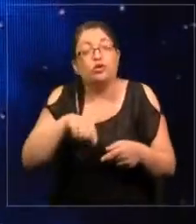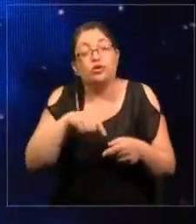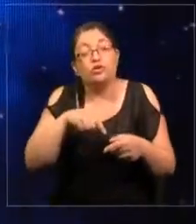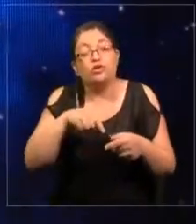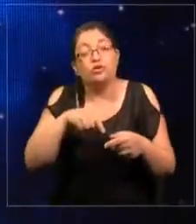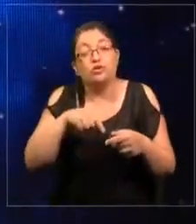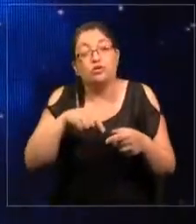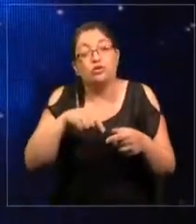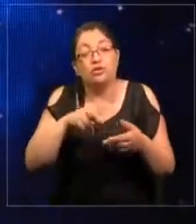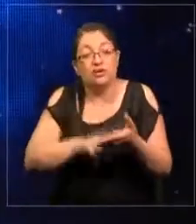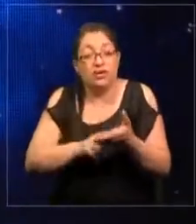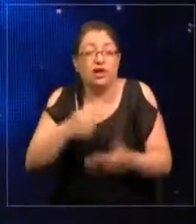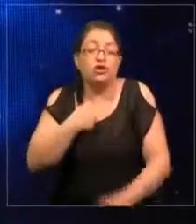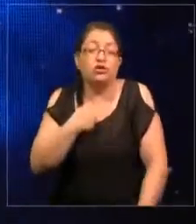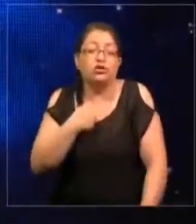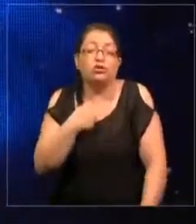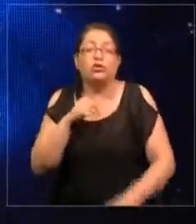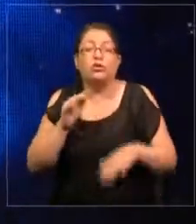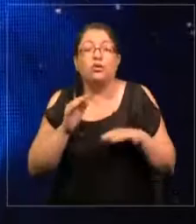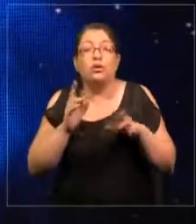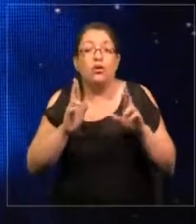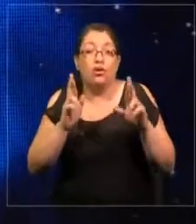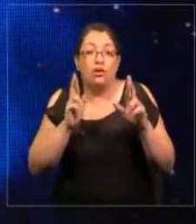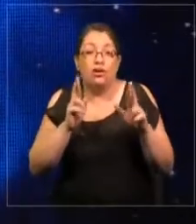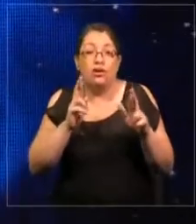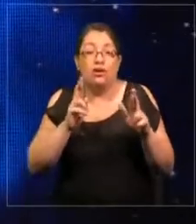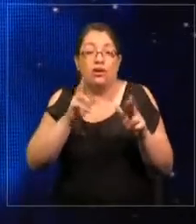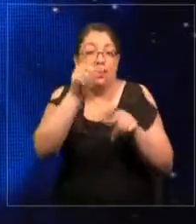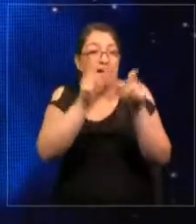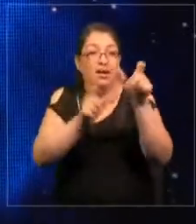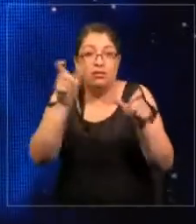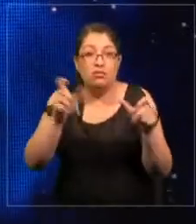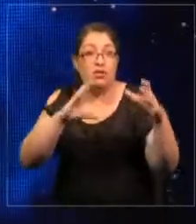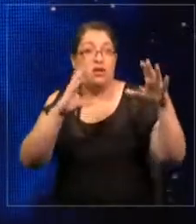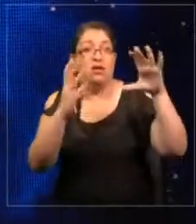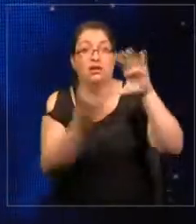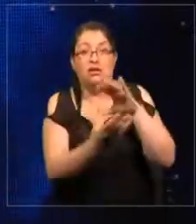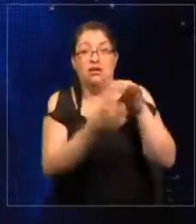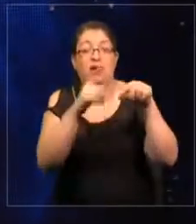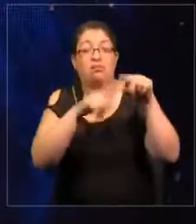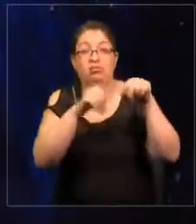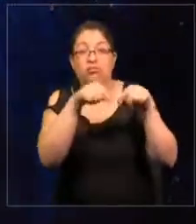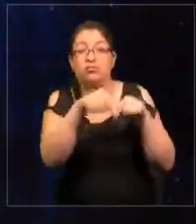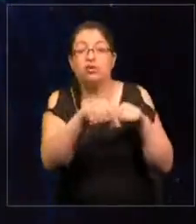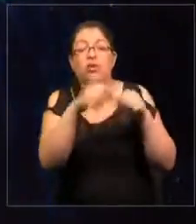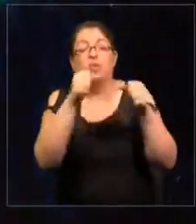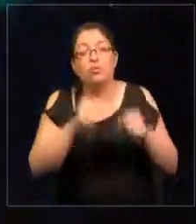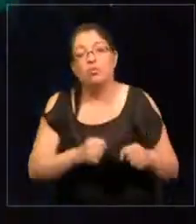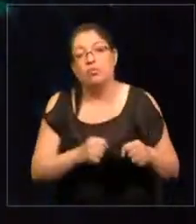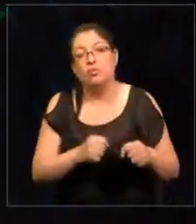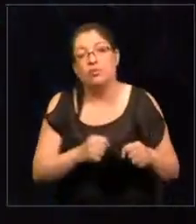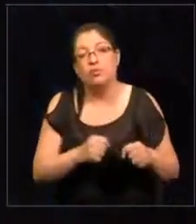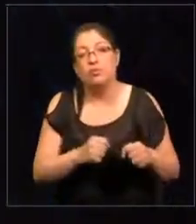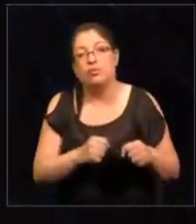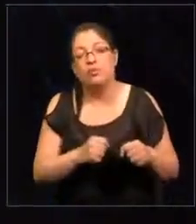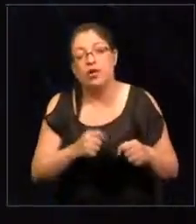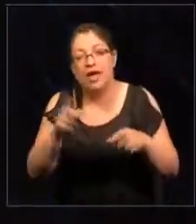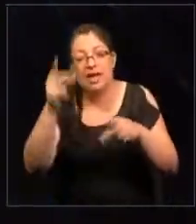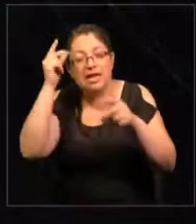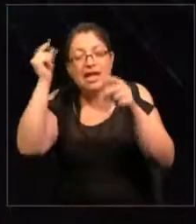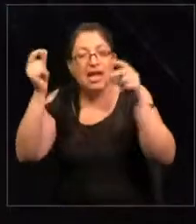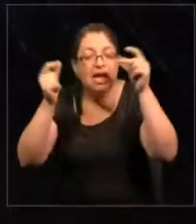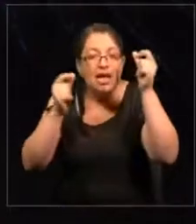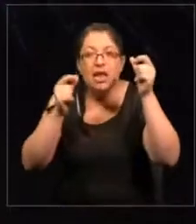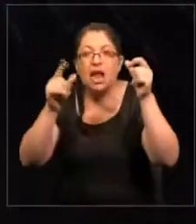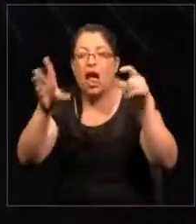espero que el mundo pueda tomar de esta idea y esta